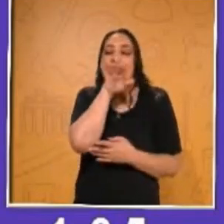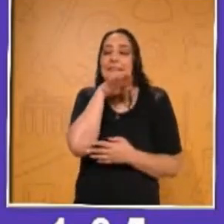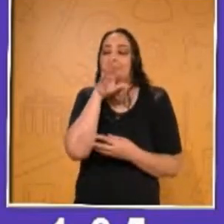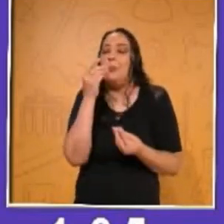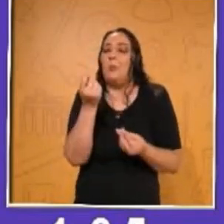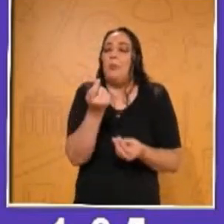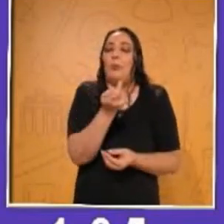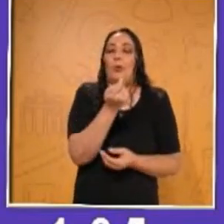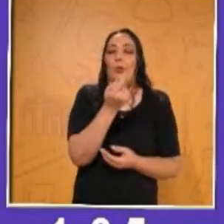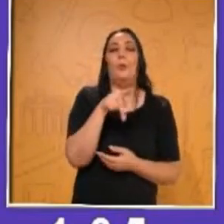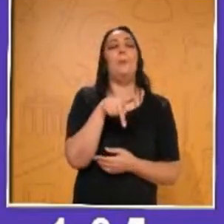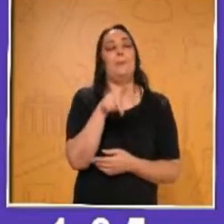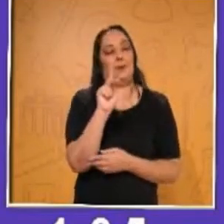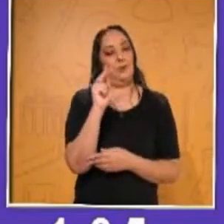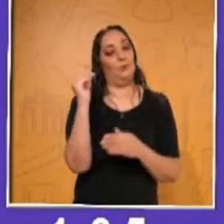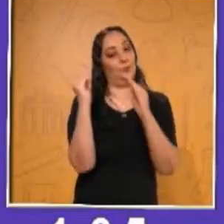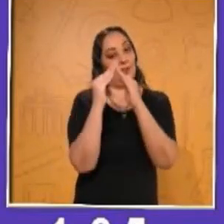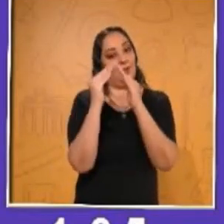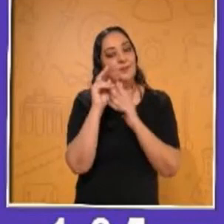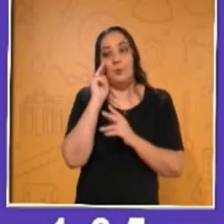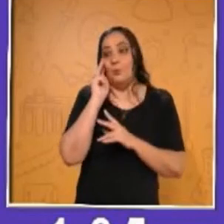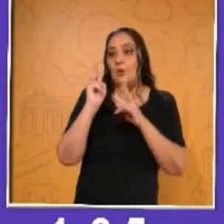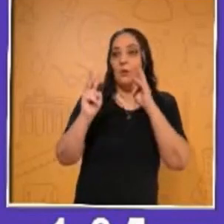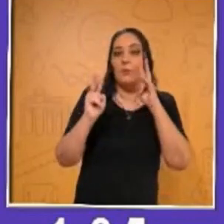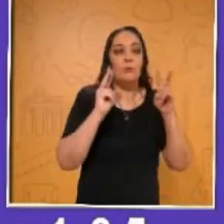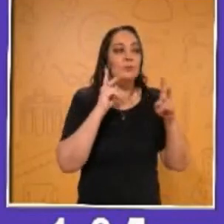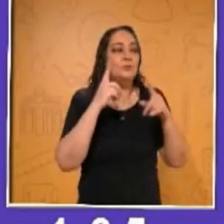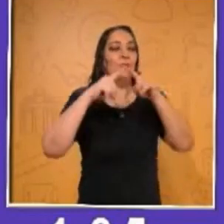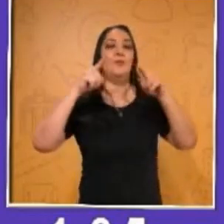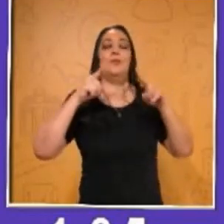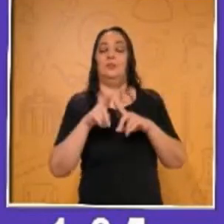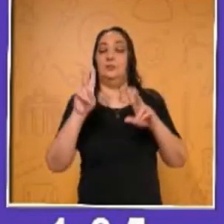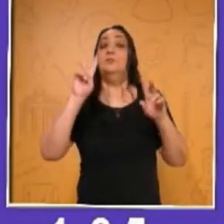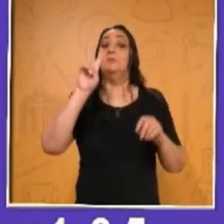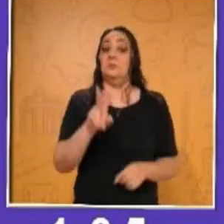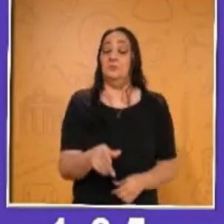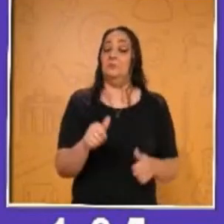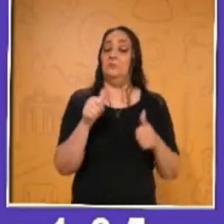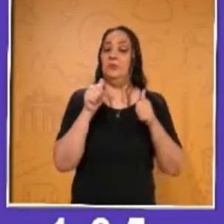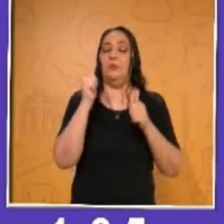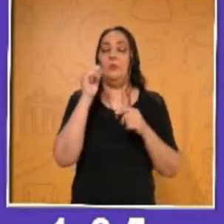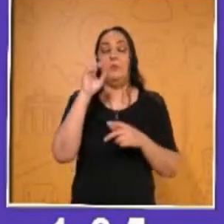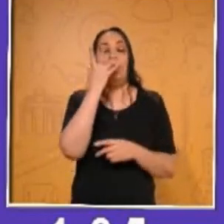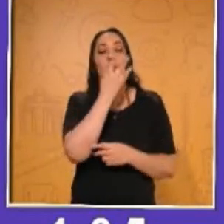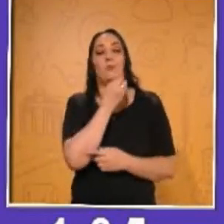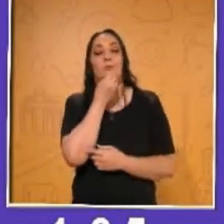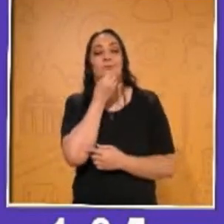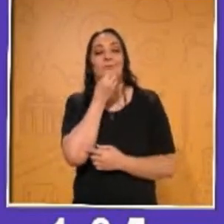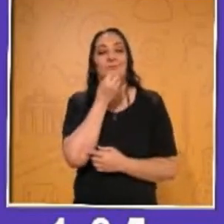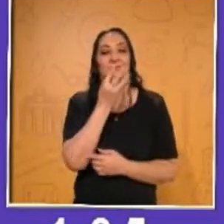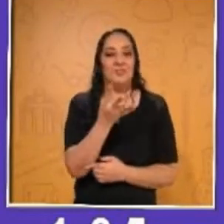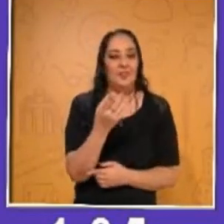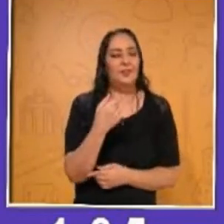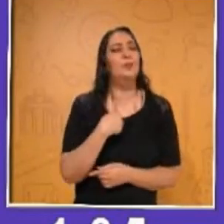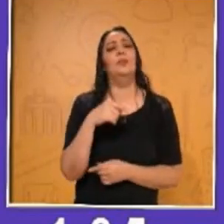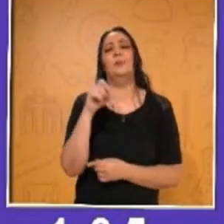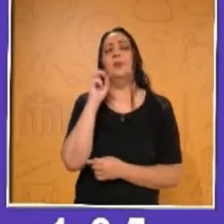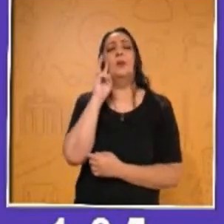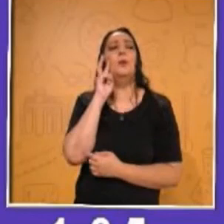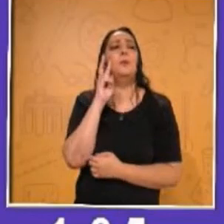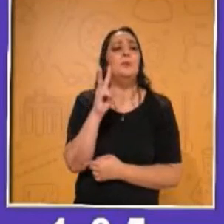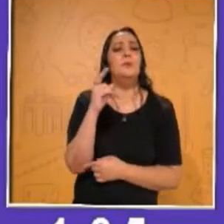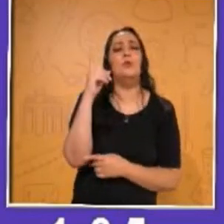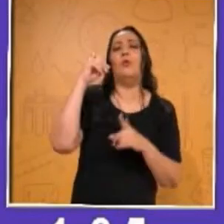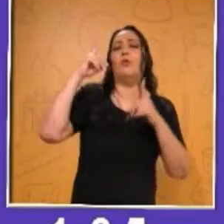a los niños en casita estuvimos viendo las producciones y les han quedado increíbles, de verdad. Y he visto fotitos ahí